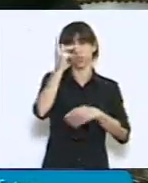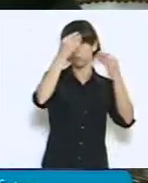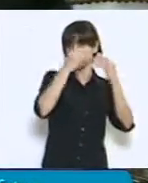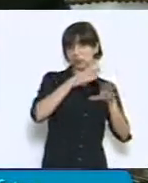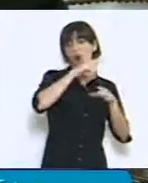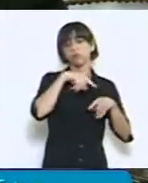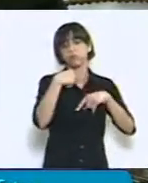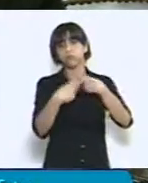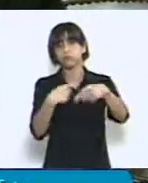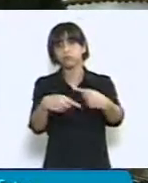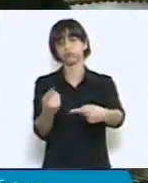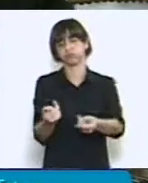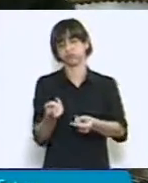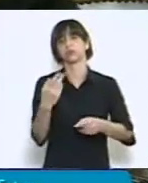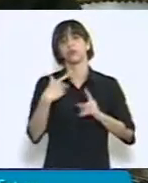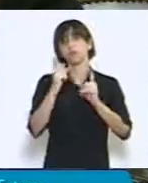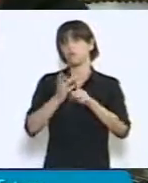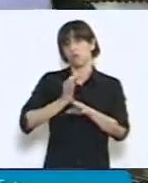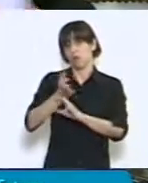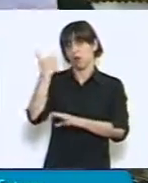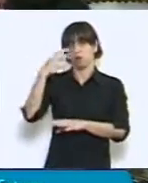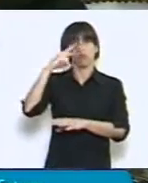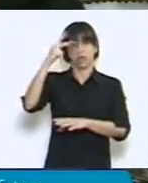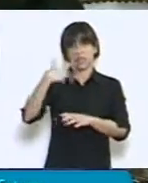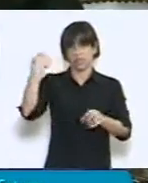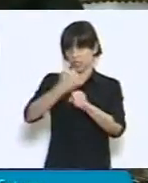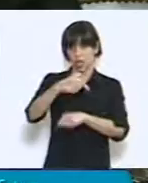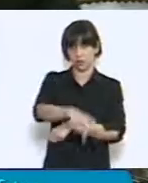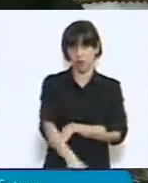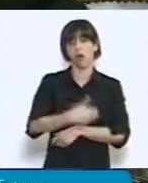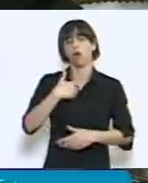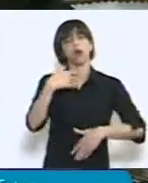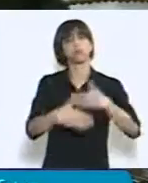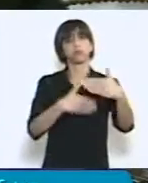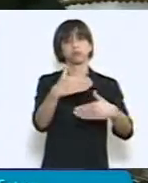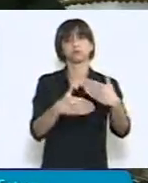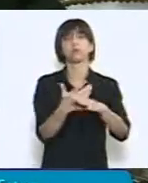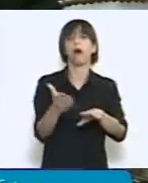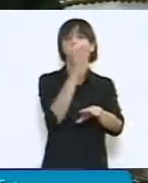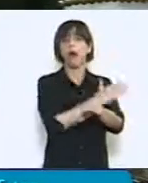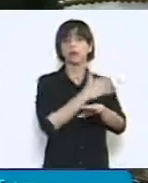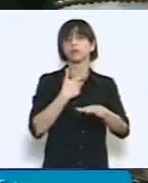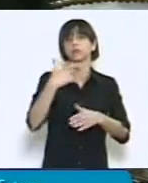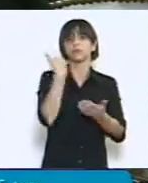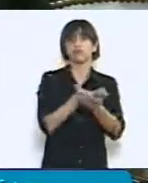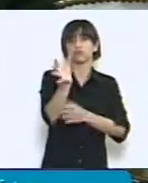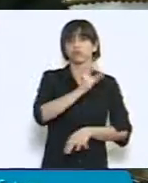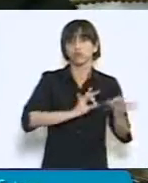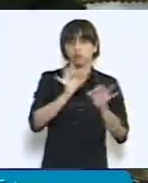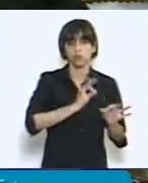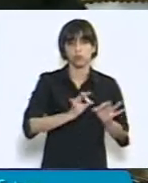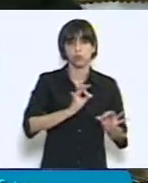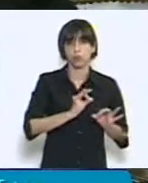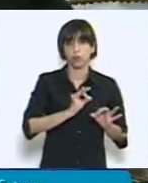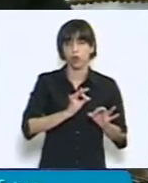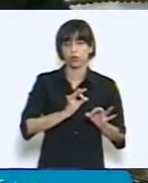Carlos Kirchner allá por el año 2003. Lo que atrás fue un proyecto, lo que años atrás fue un